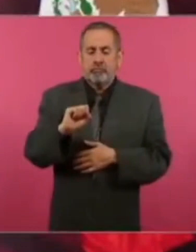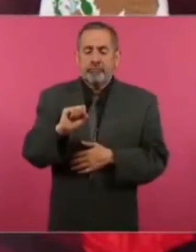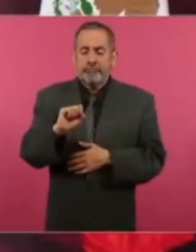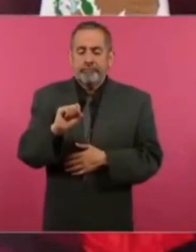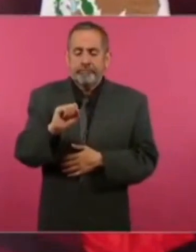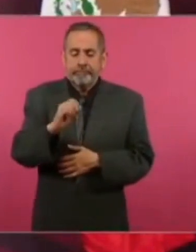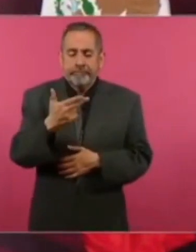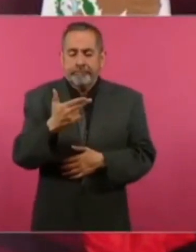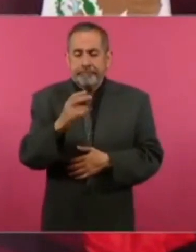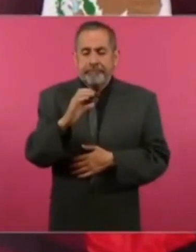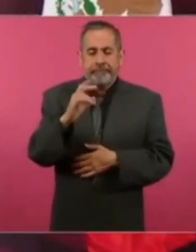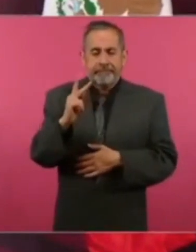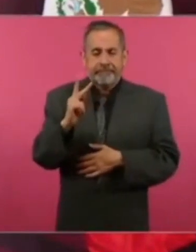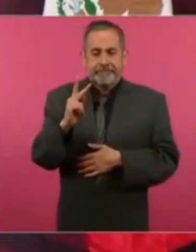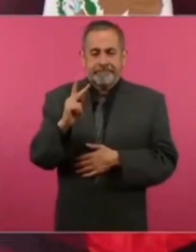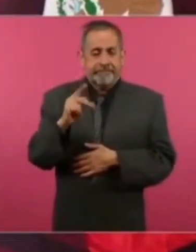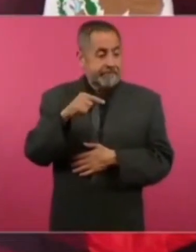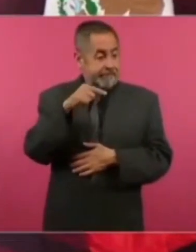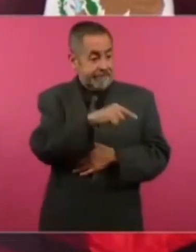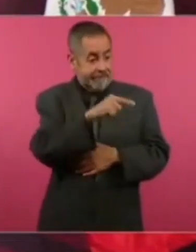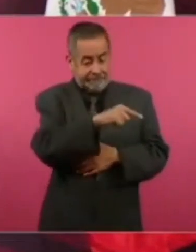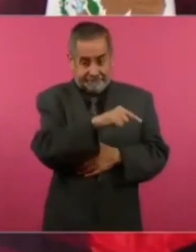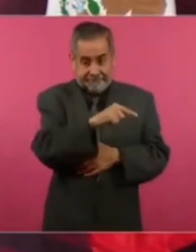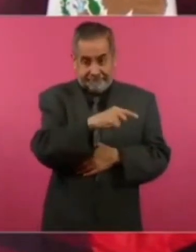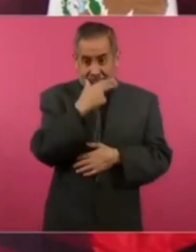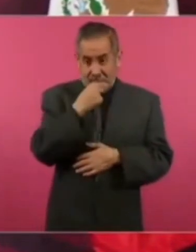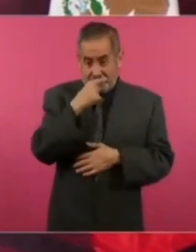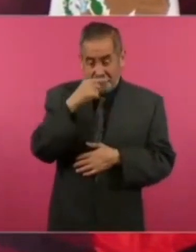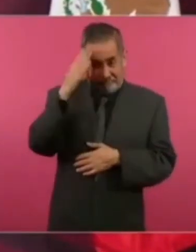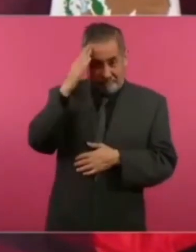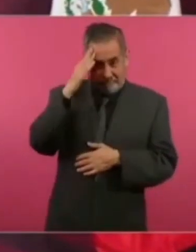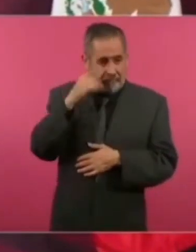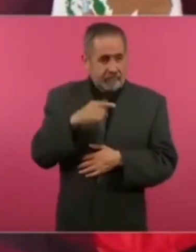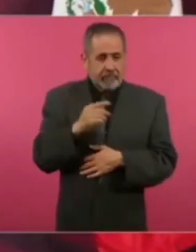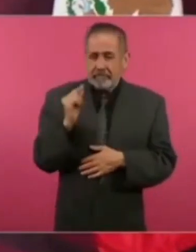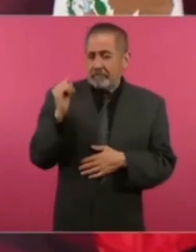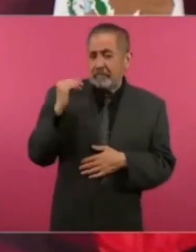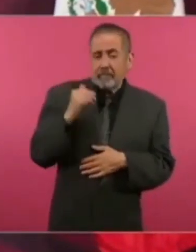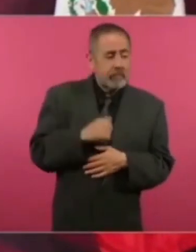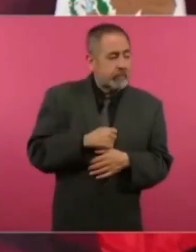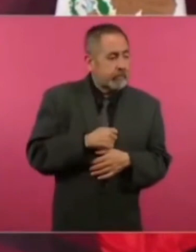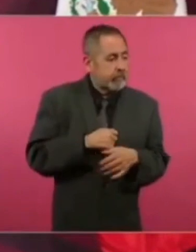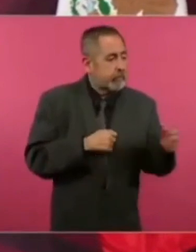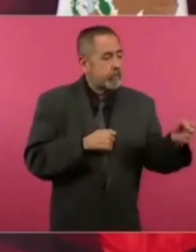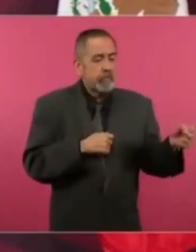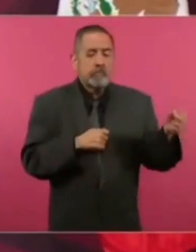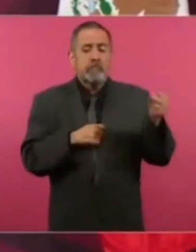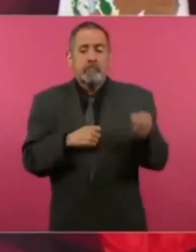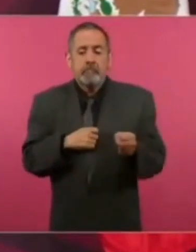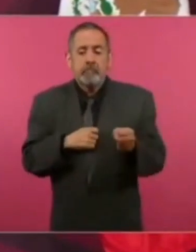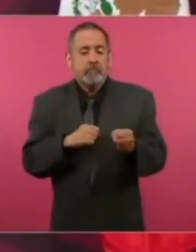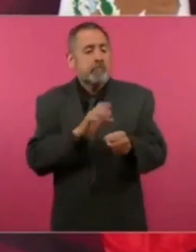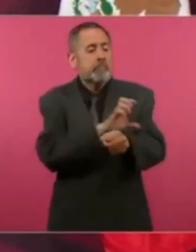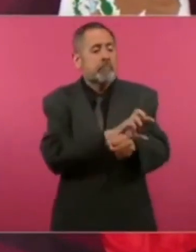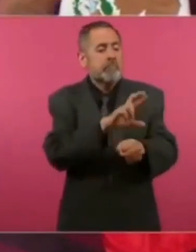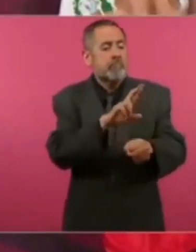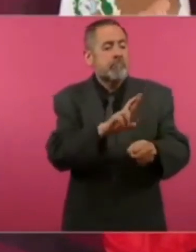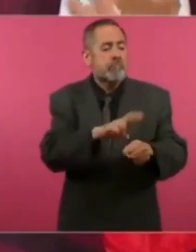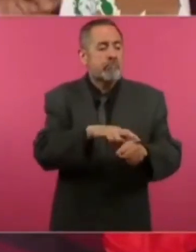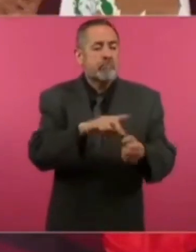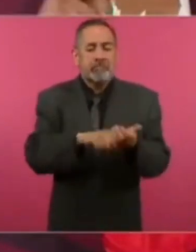lo acaban de nombrar el coordinador es como si a rato